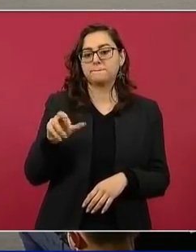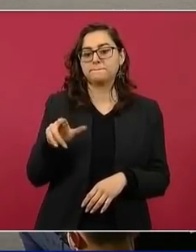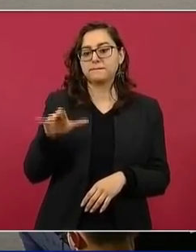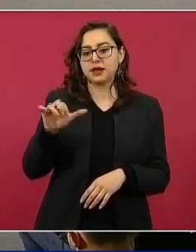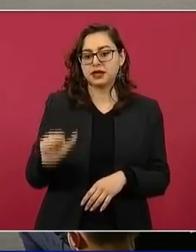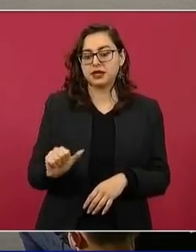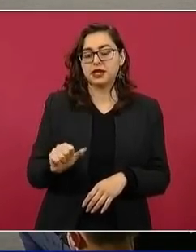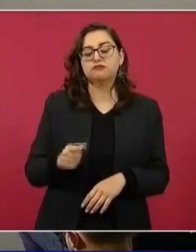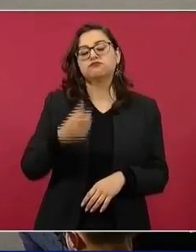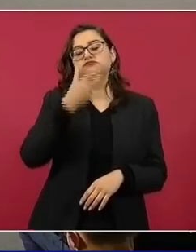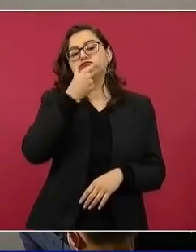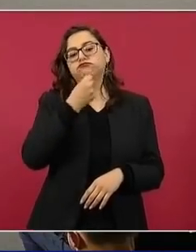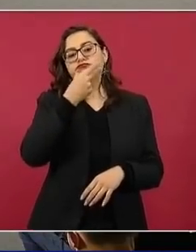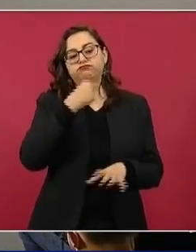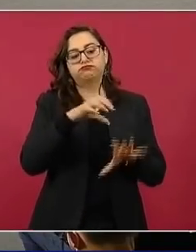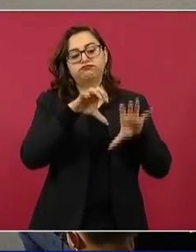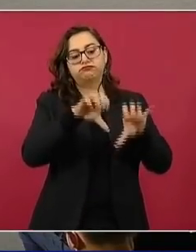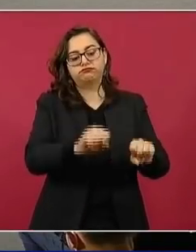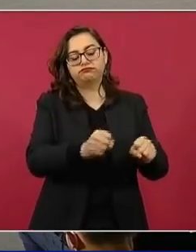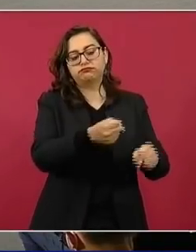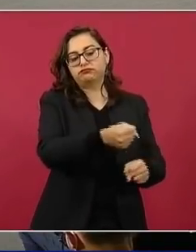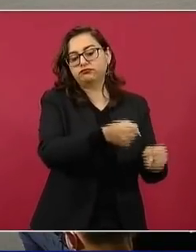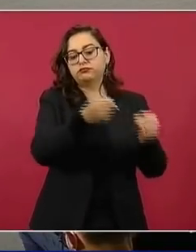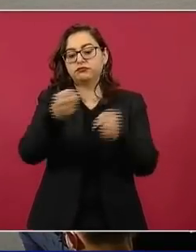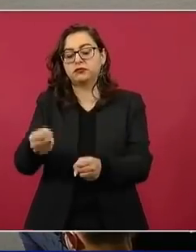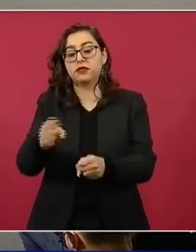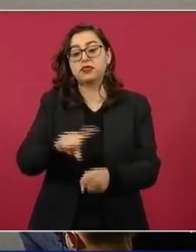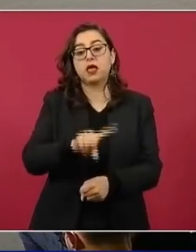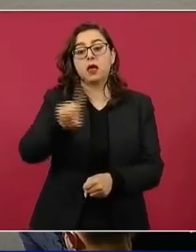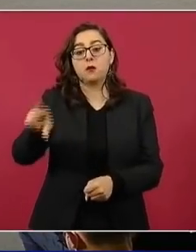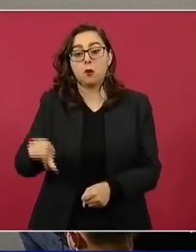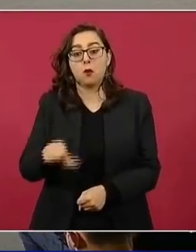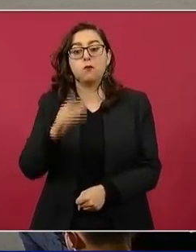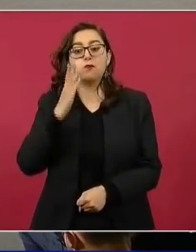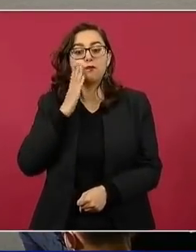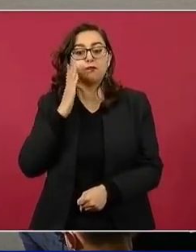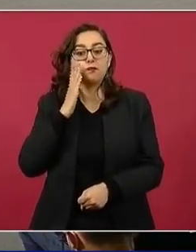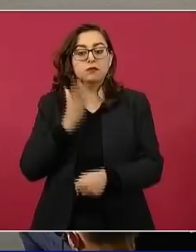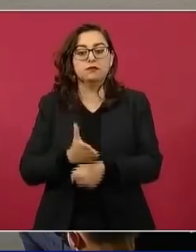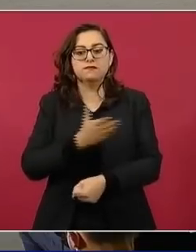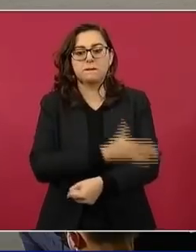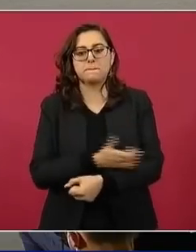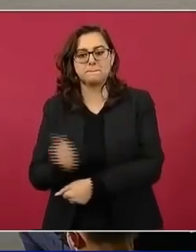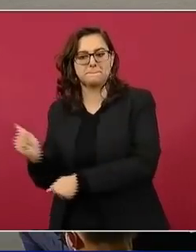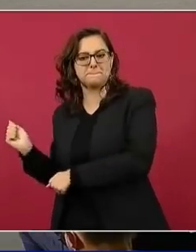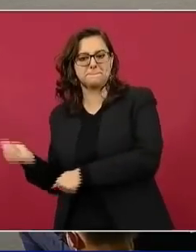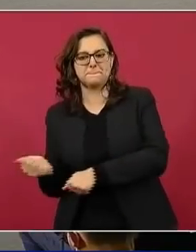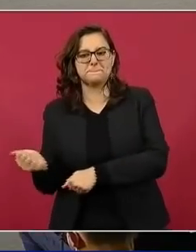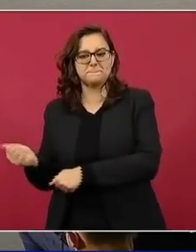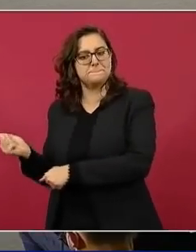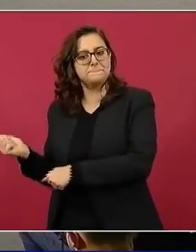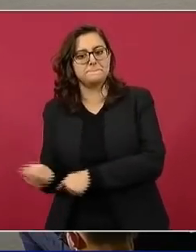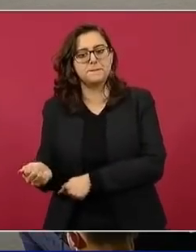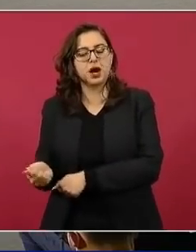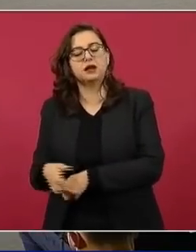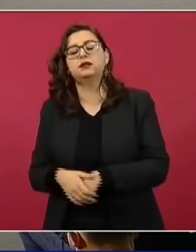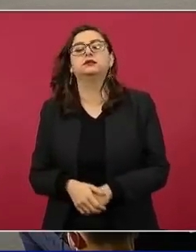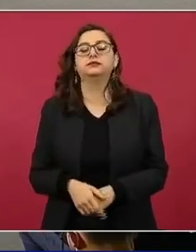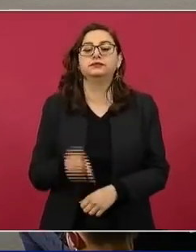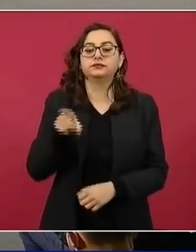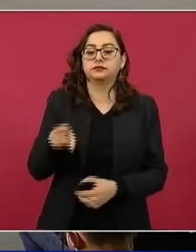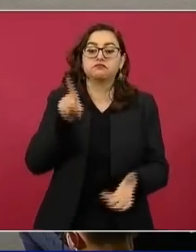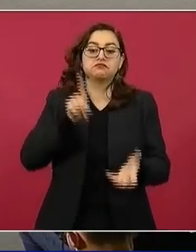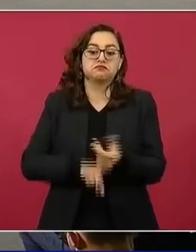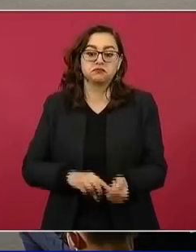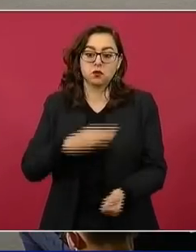supuesto arrestado y después se retira. Según se aprecia, ambos estaban al interior de una oficina en la presidencia de